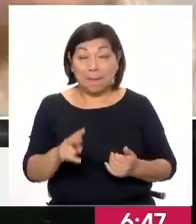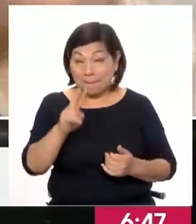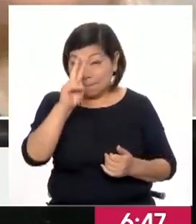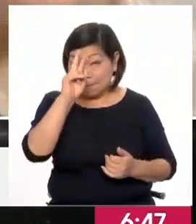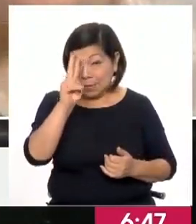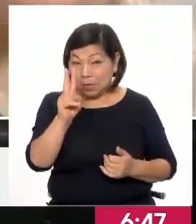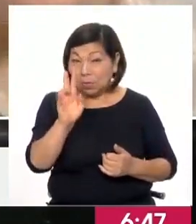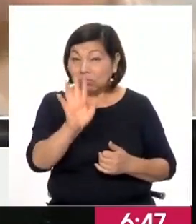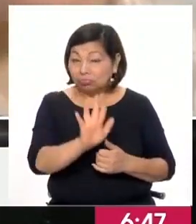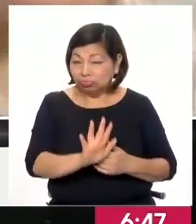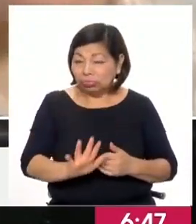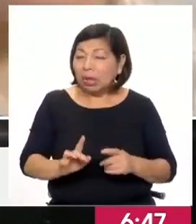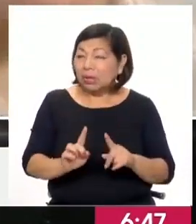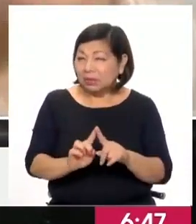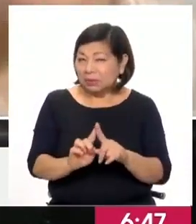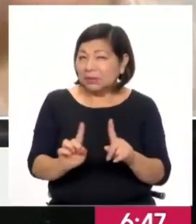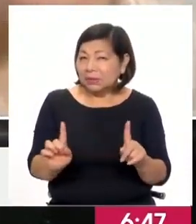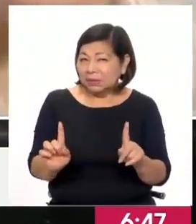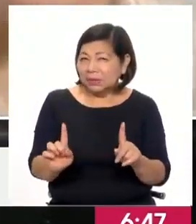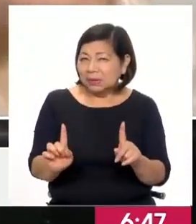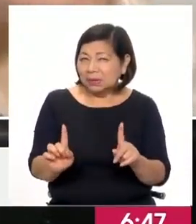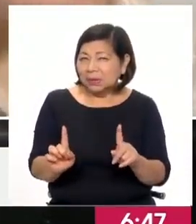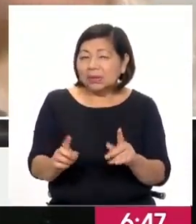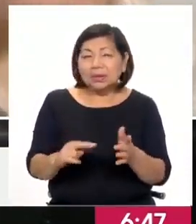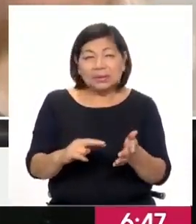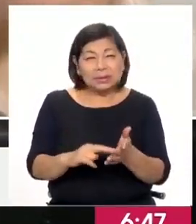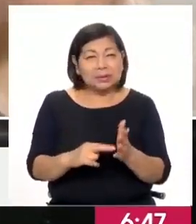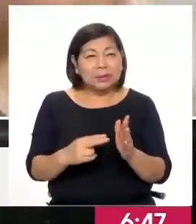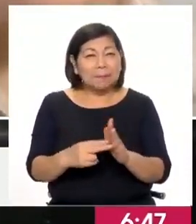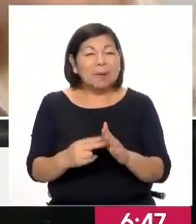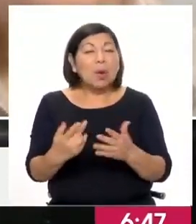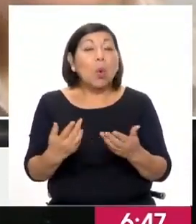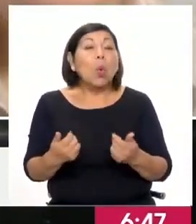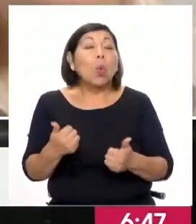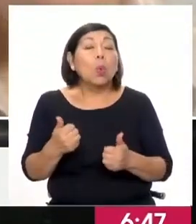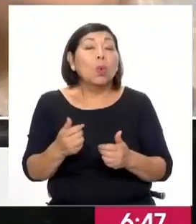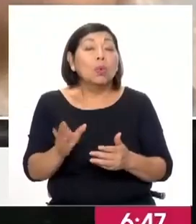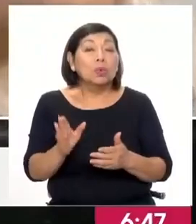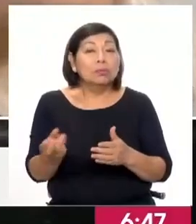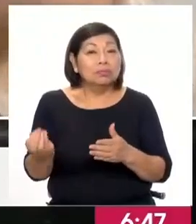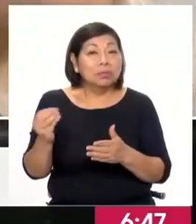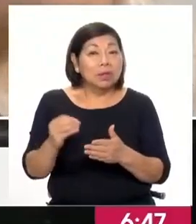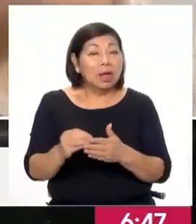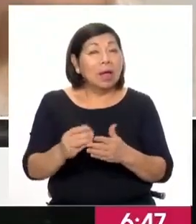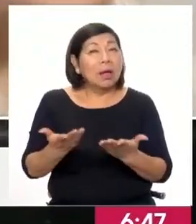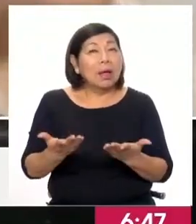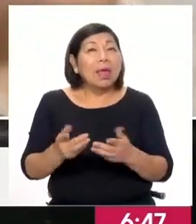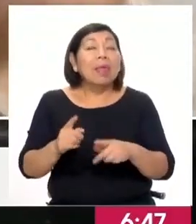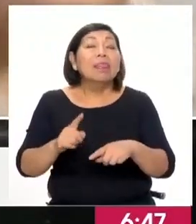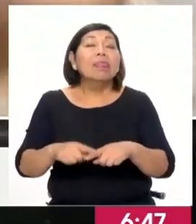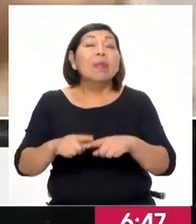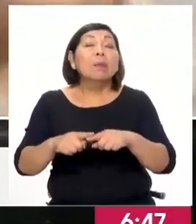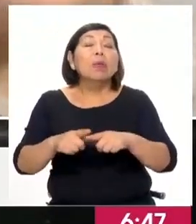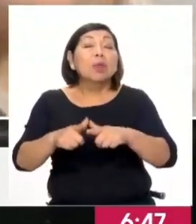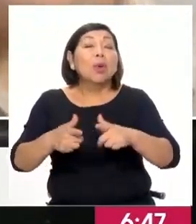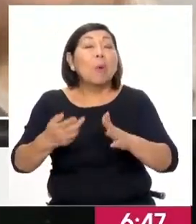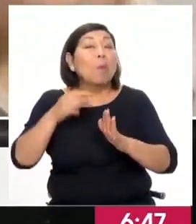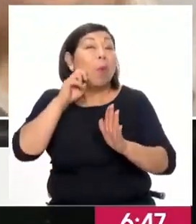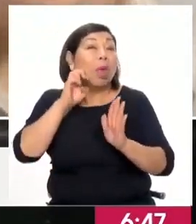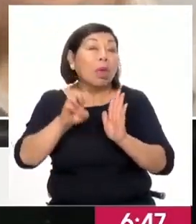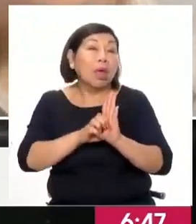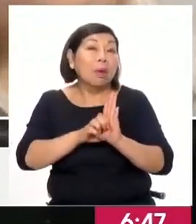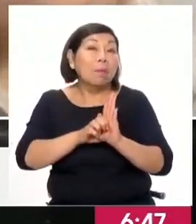sí se ve una diferenciación significativa en un componente geográfico, ¿no? En la zona norte